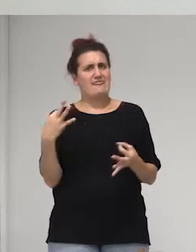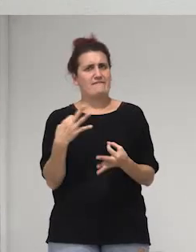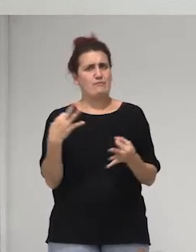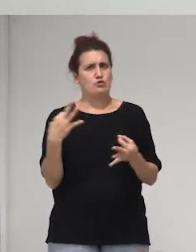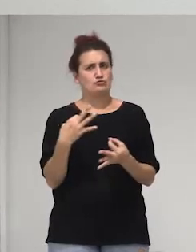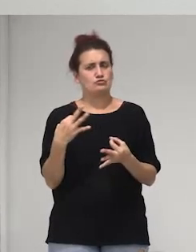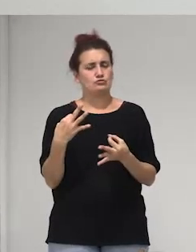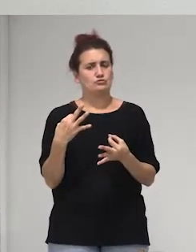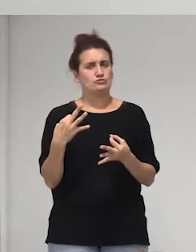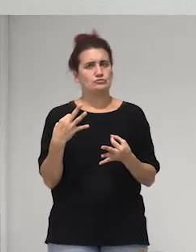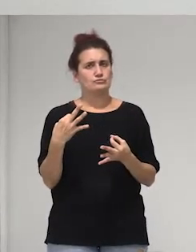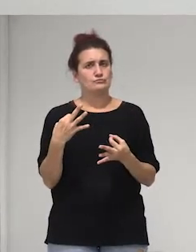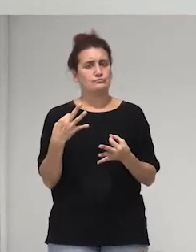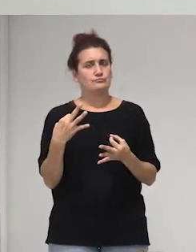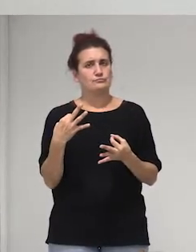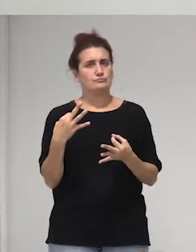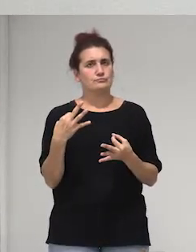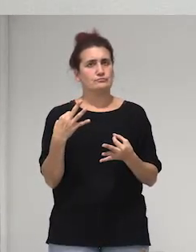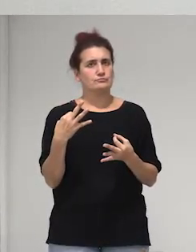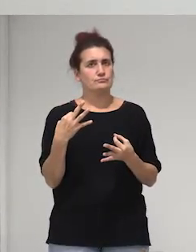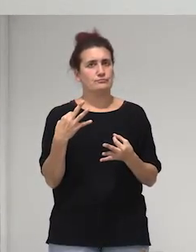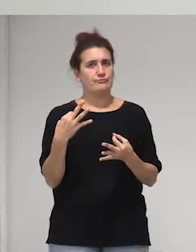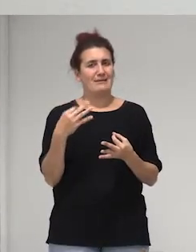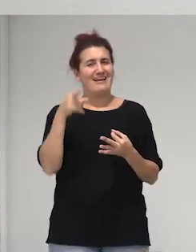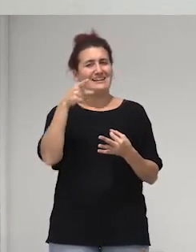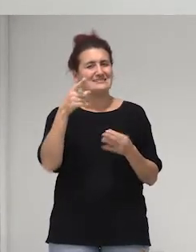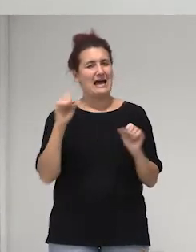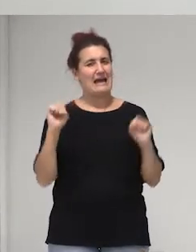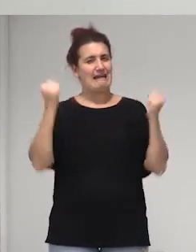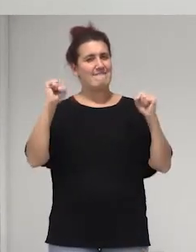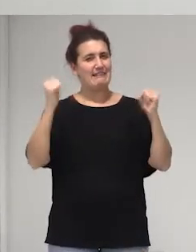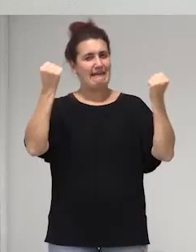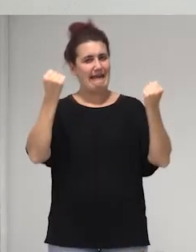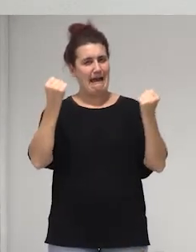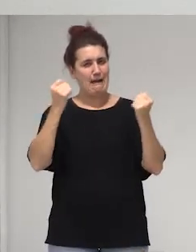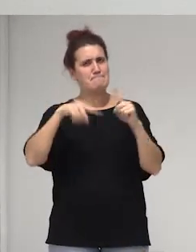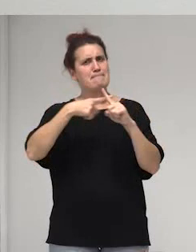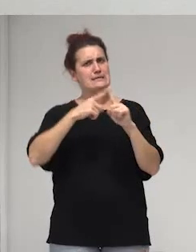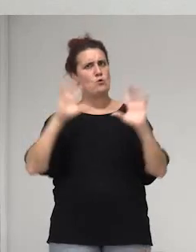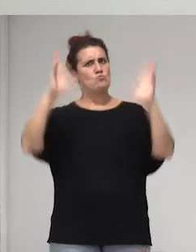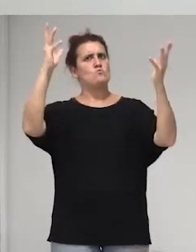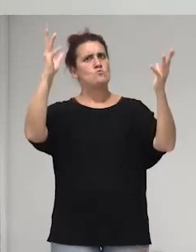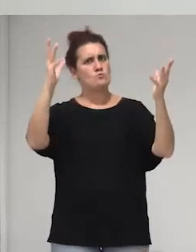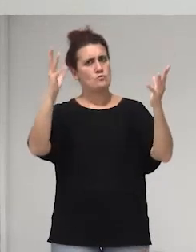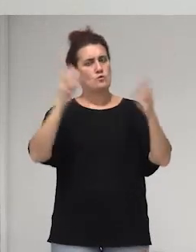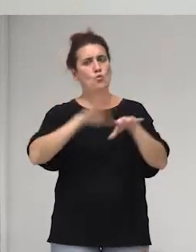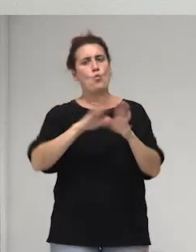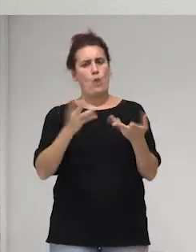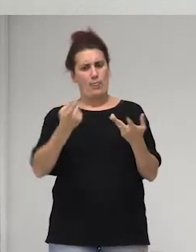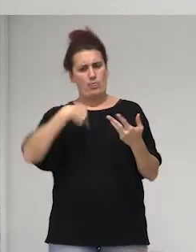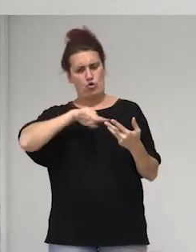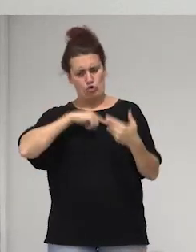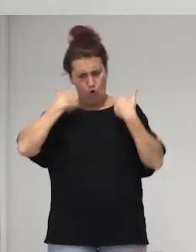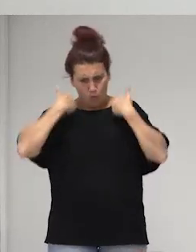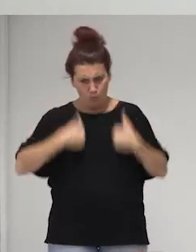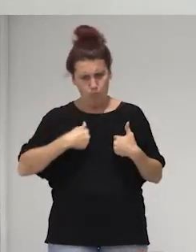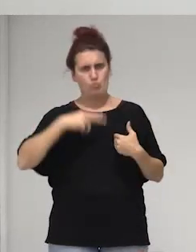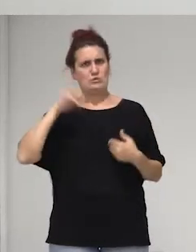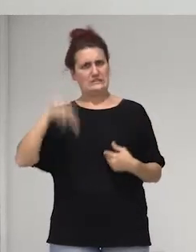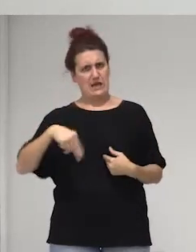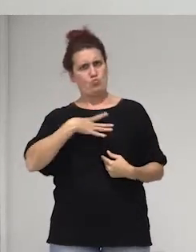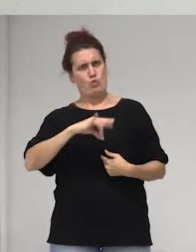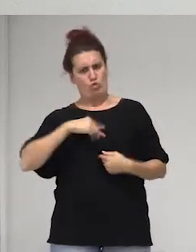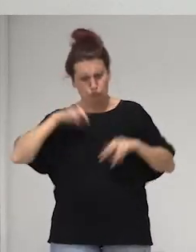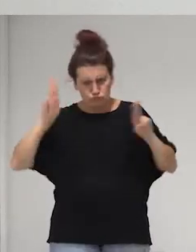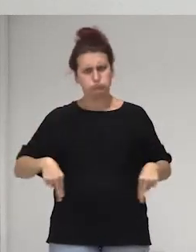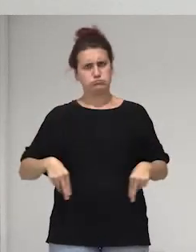a esa rebeldía y a esa rebelión de que cuando podemos ser ser somos como